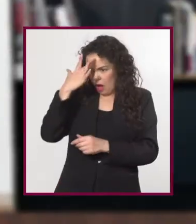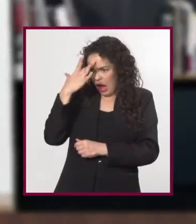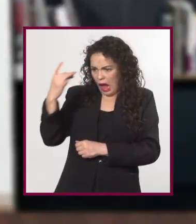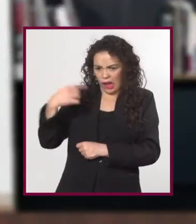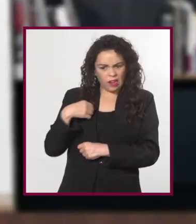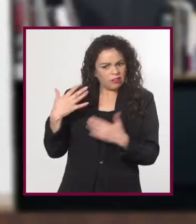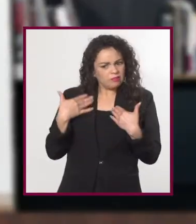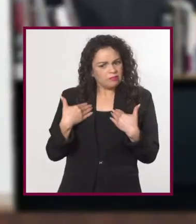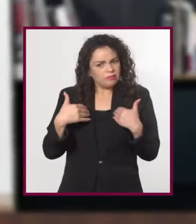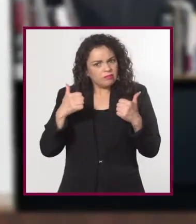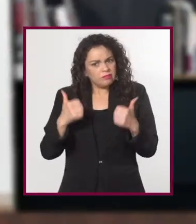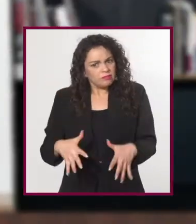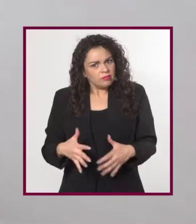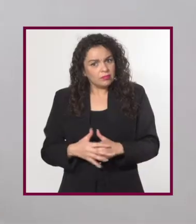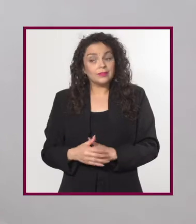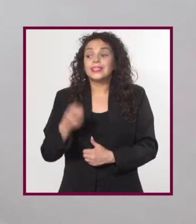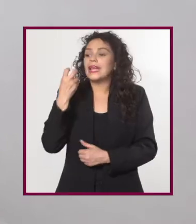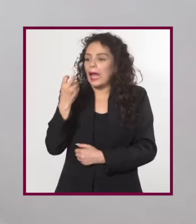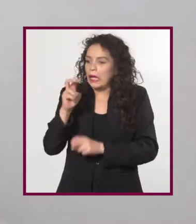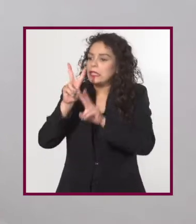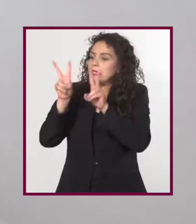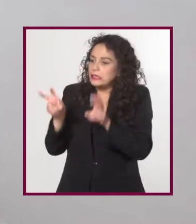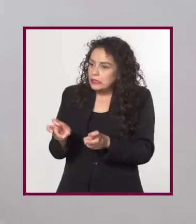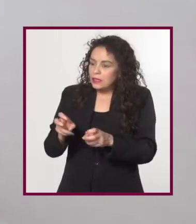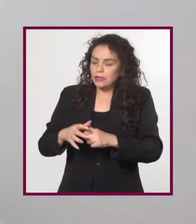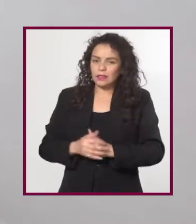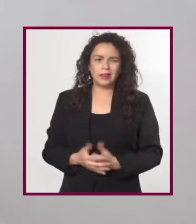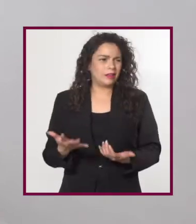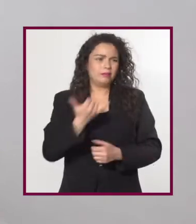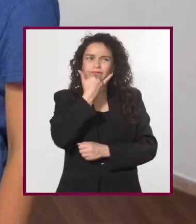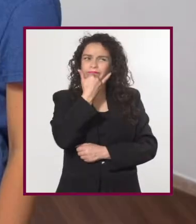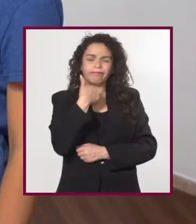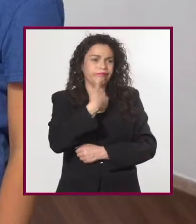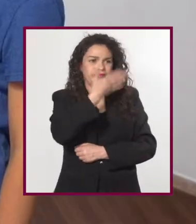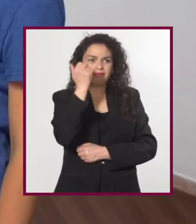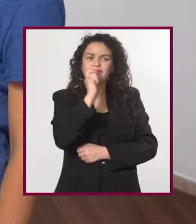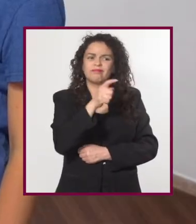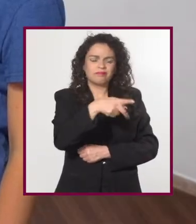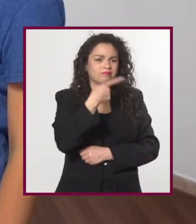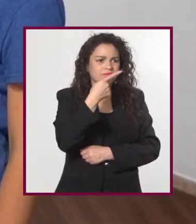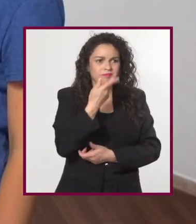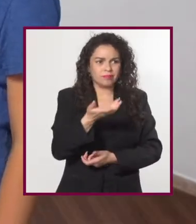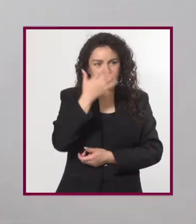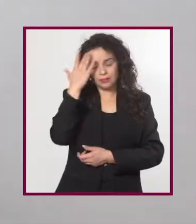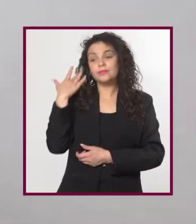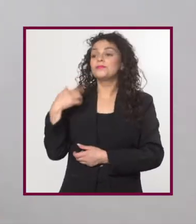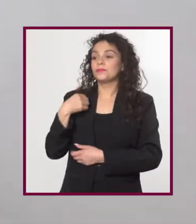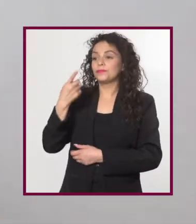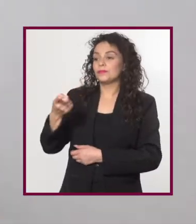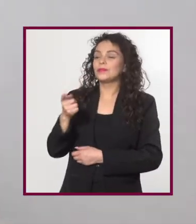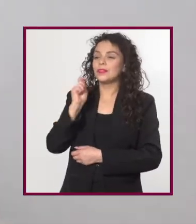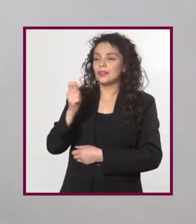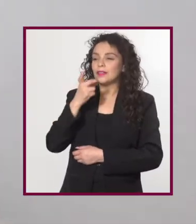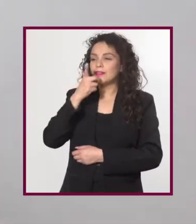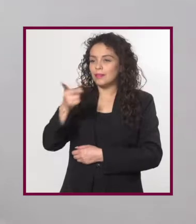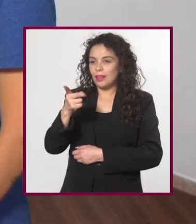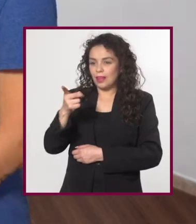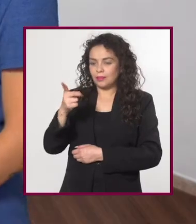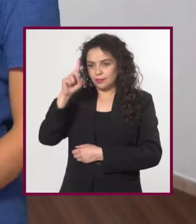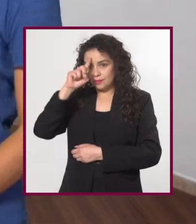adivinarlo si no entendí nada? Exacto. Ese es el tema. Ay, no sé de qué hablas. Te voy a dar una pista.